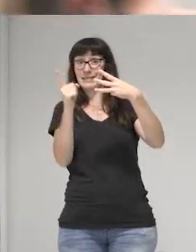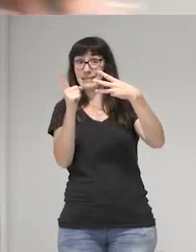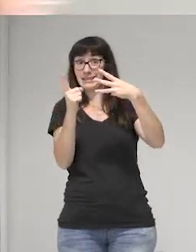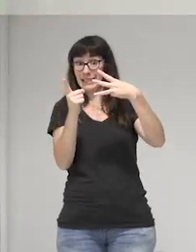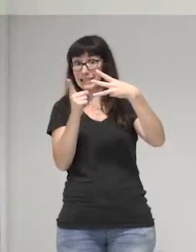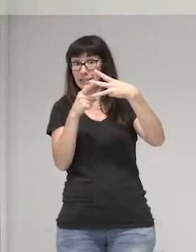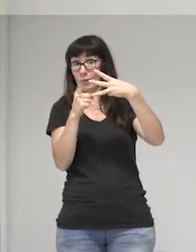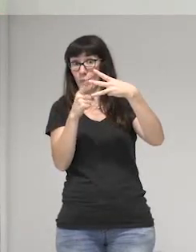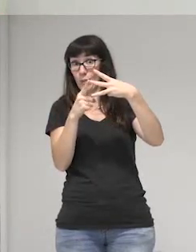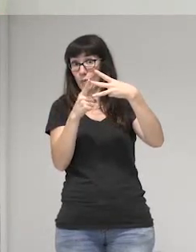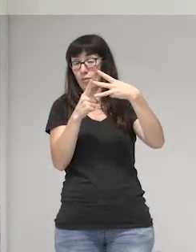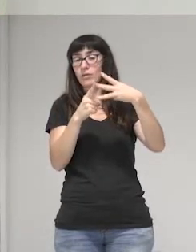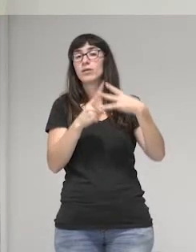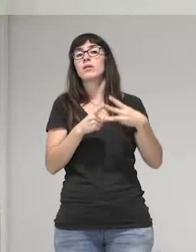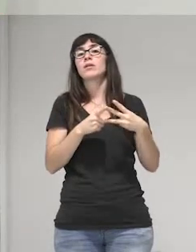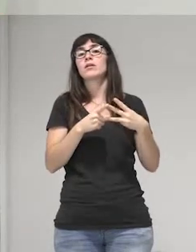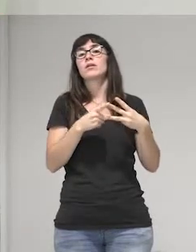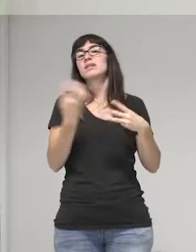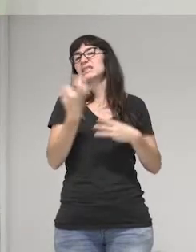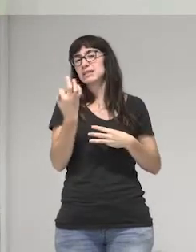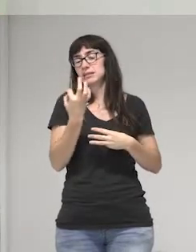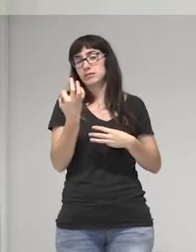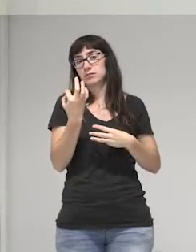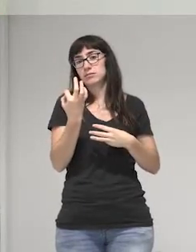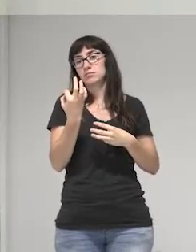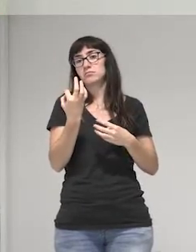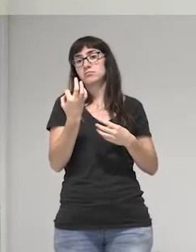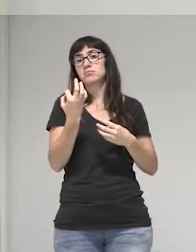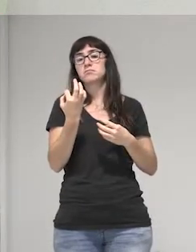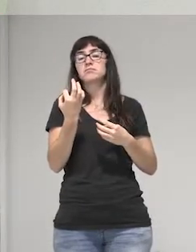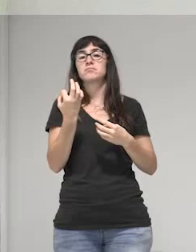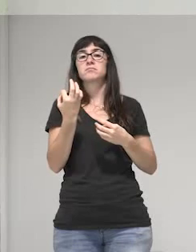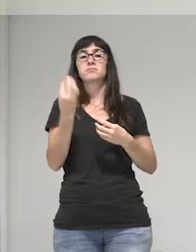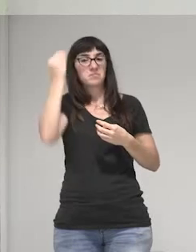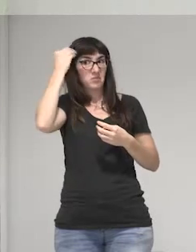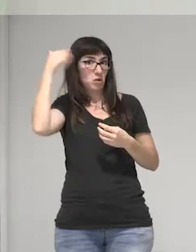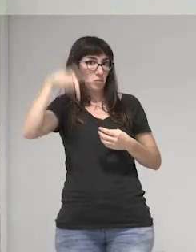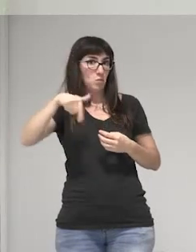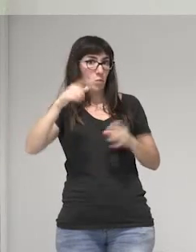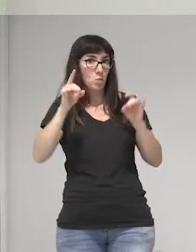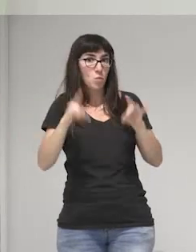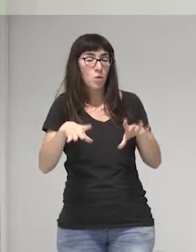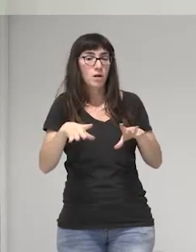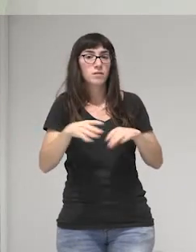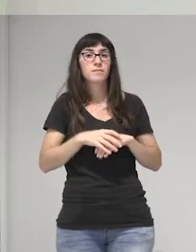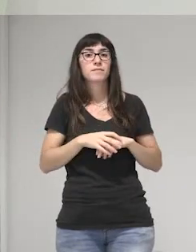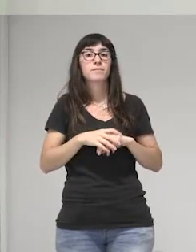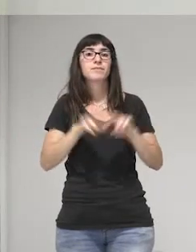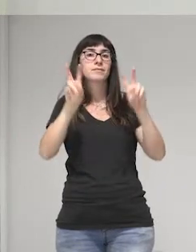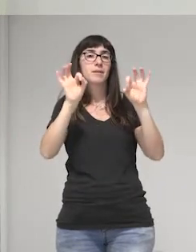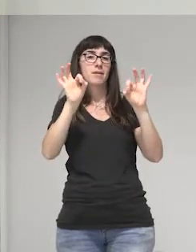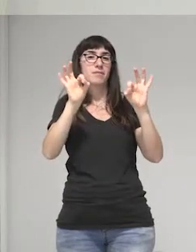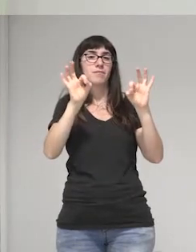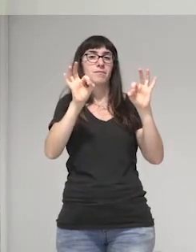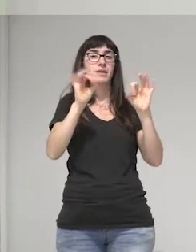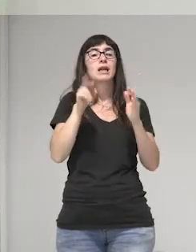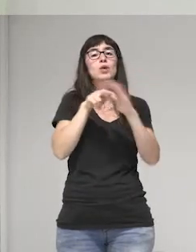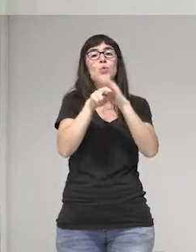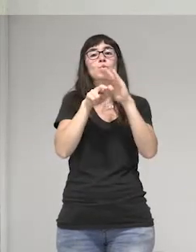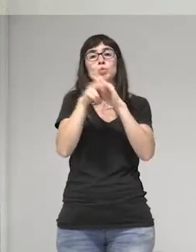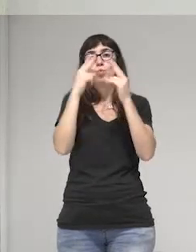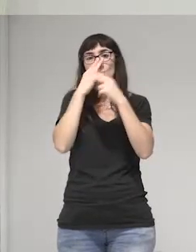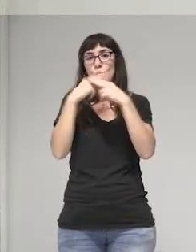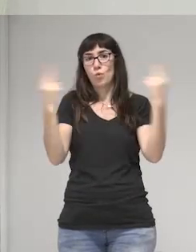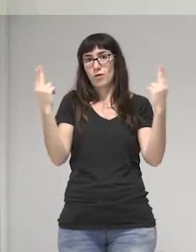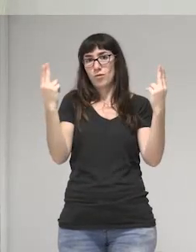del Congreso, que supondré lo mismo aquí, es la fiscalización de los recursos públicos y su